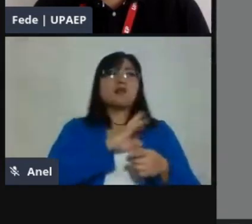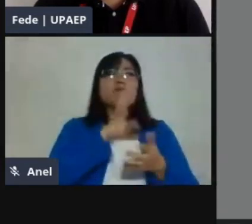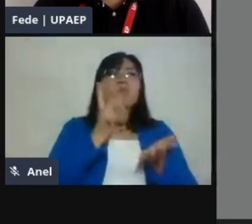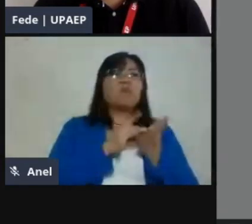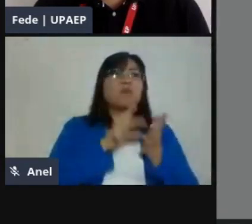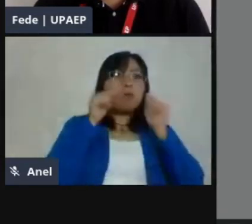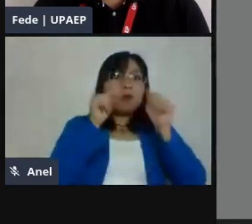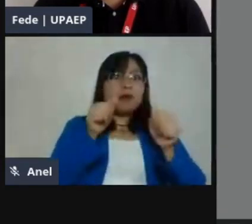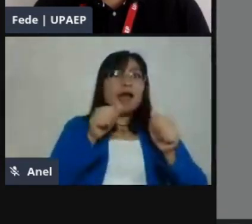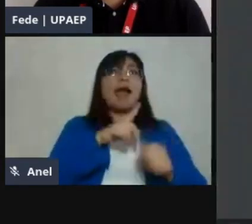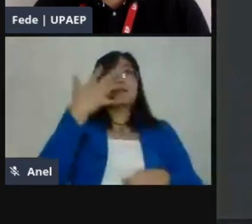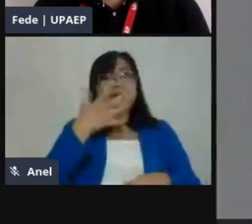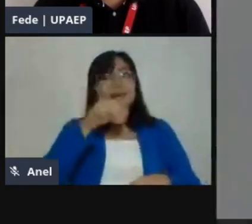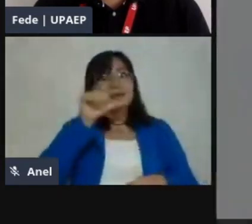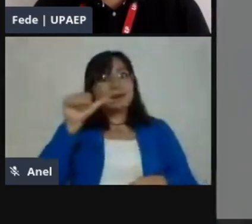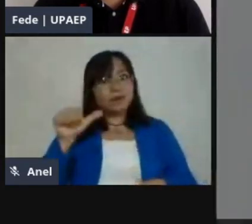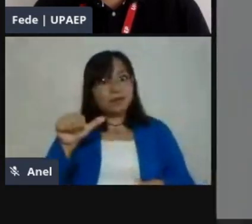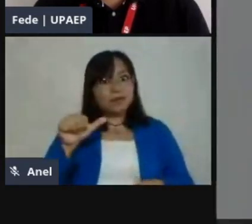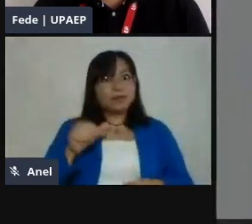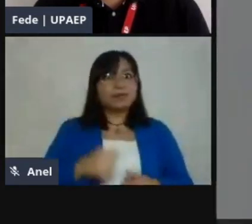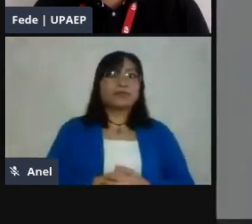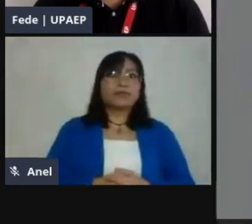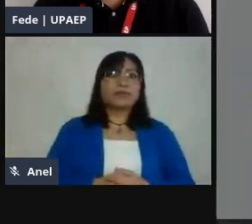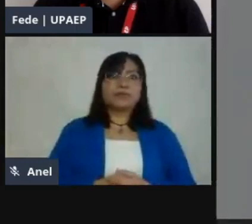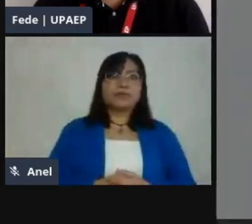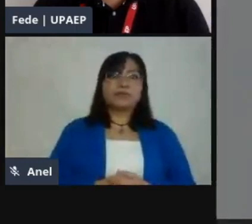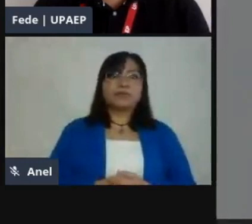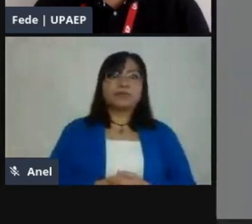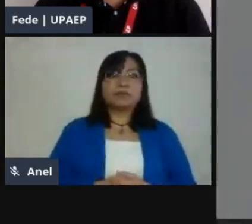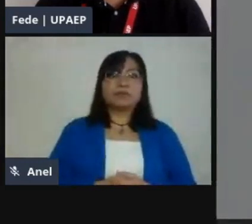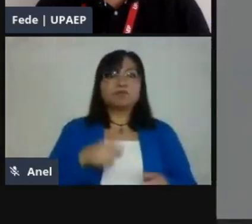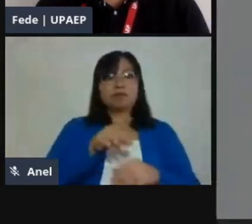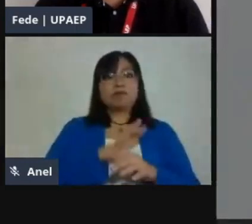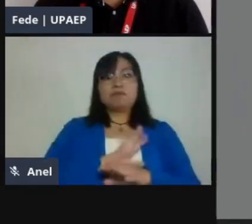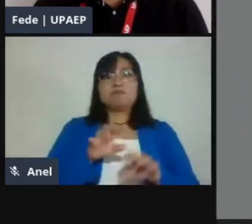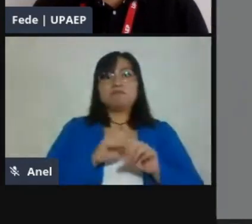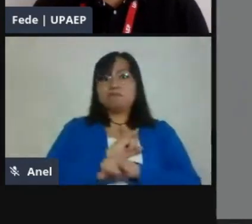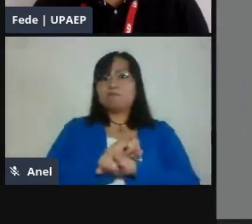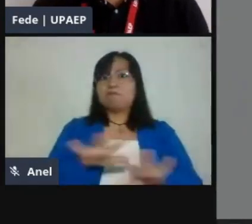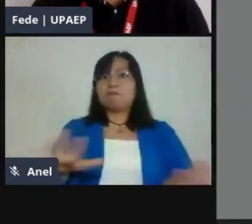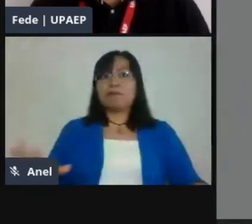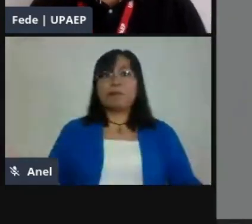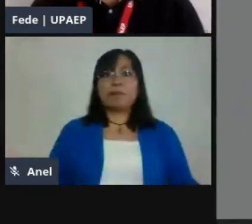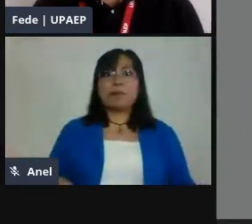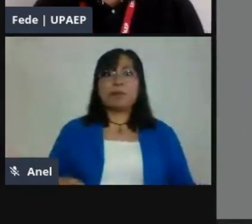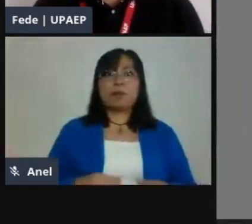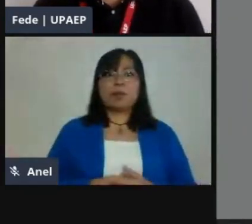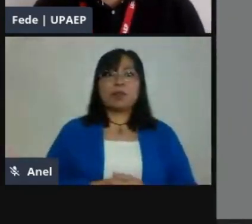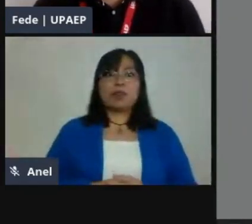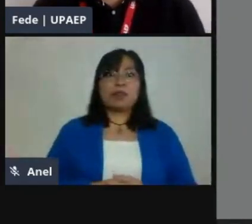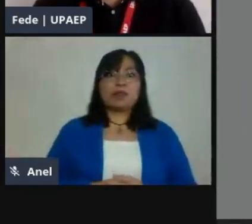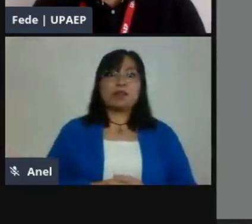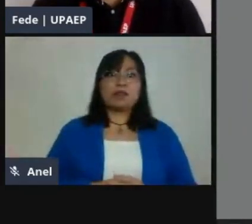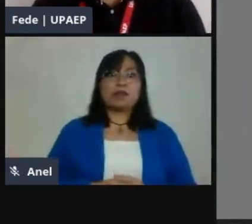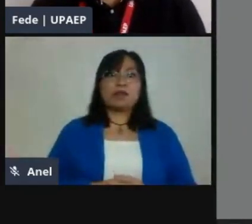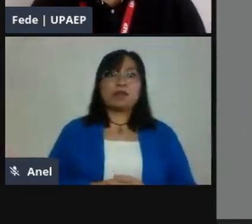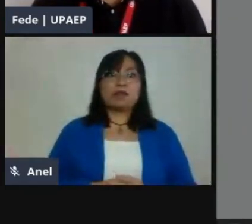A ver si no está tomado. Le vamos a dar clic en publicar. Y esta liga es la que vas a enviar a